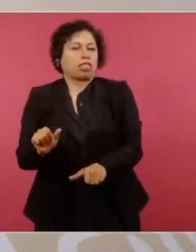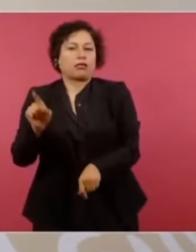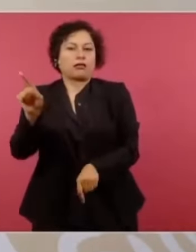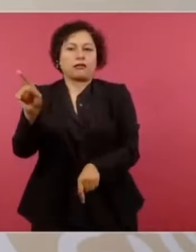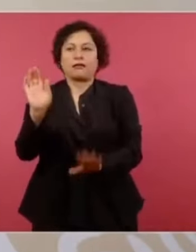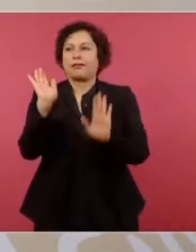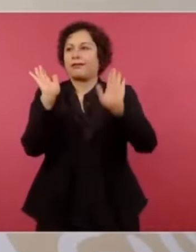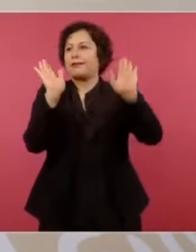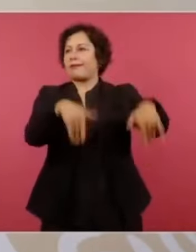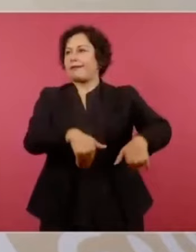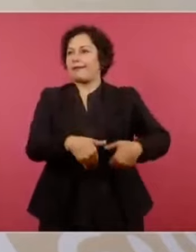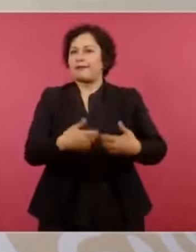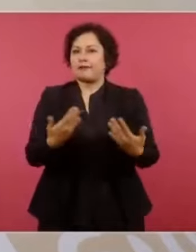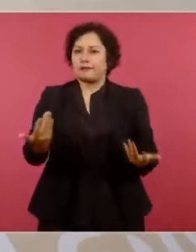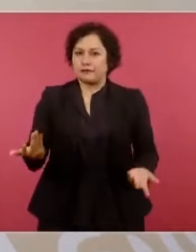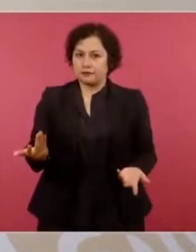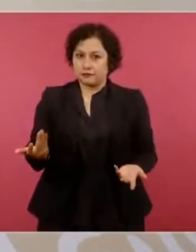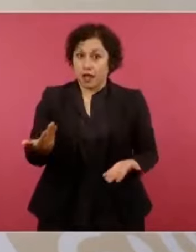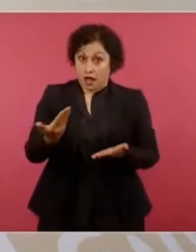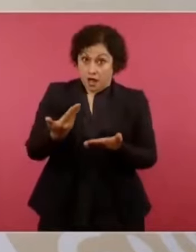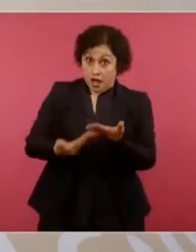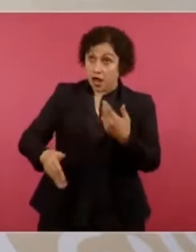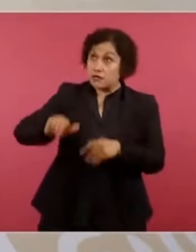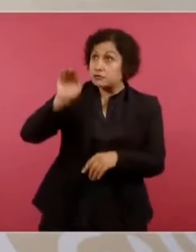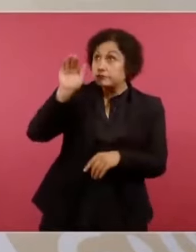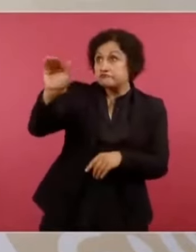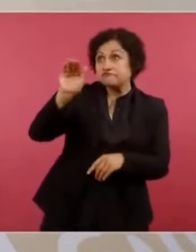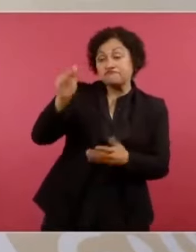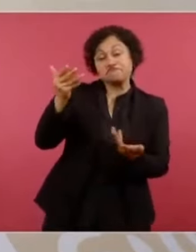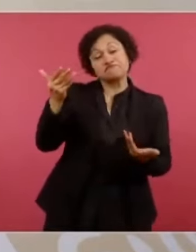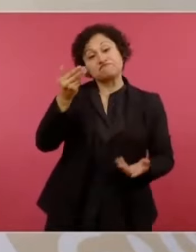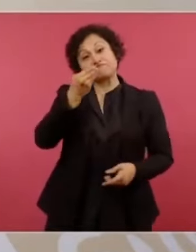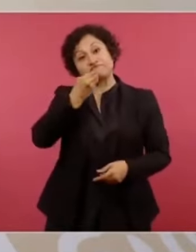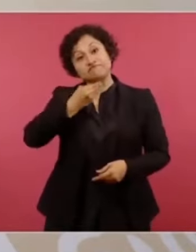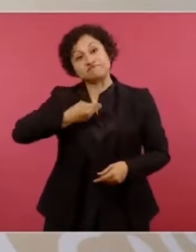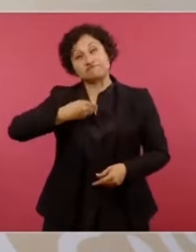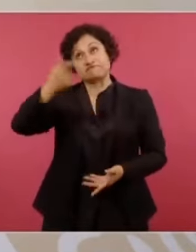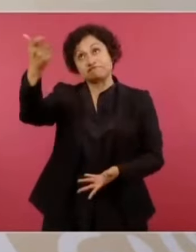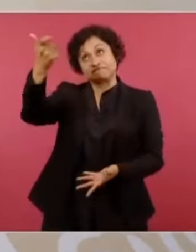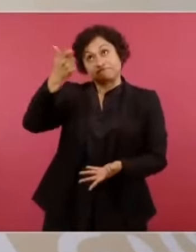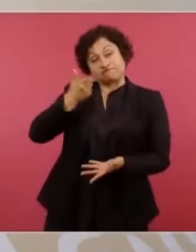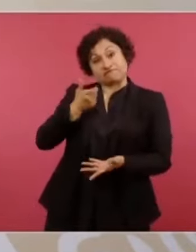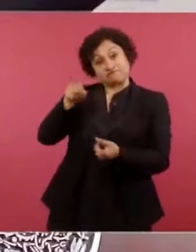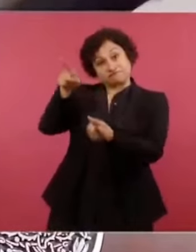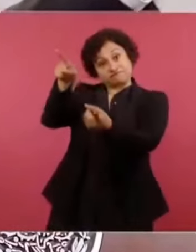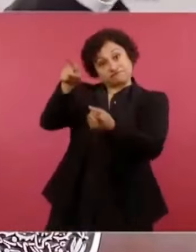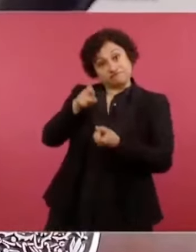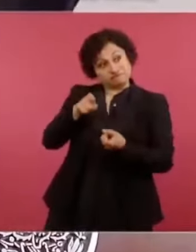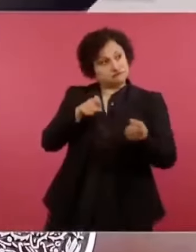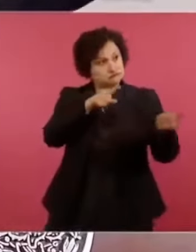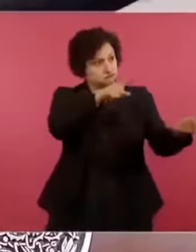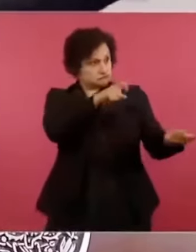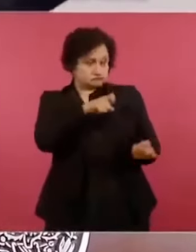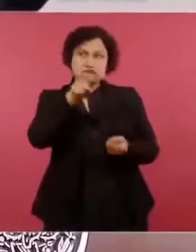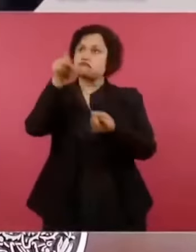decían que el problema de la hacienda pública era que los de la economía informal,